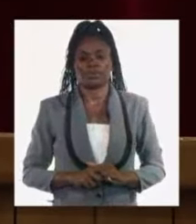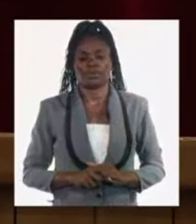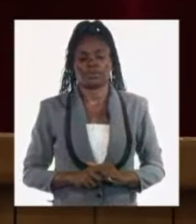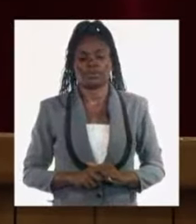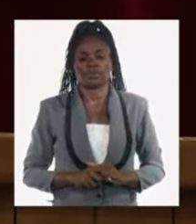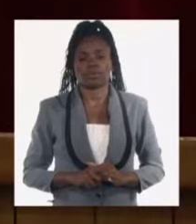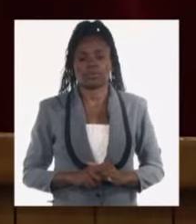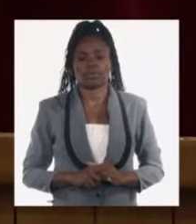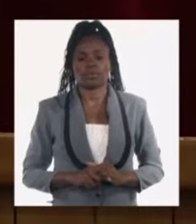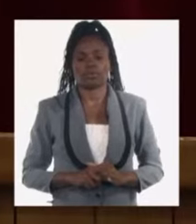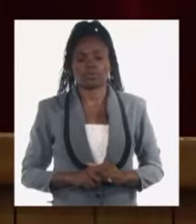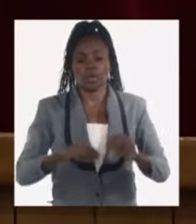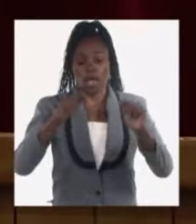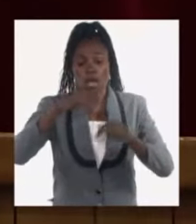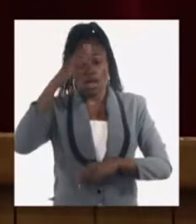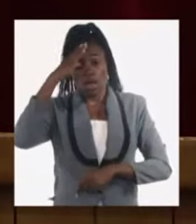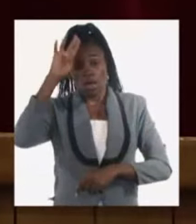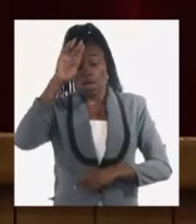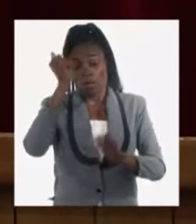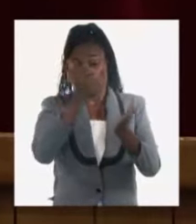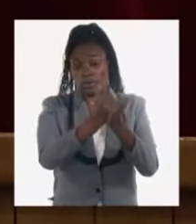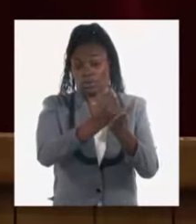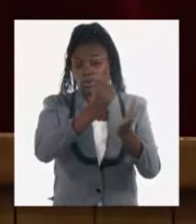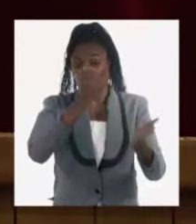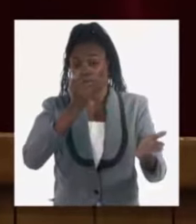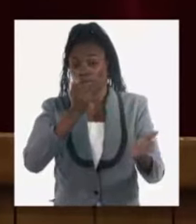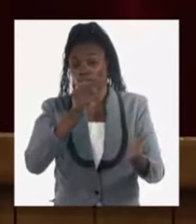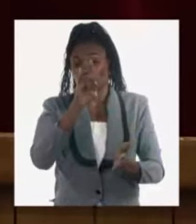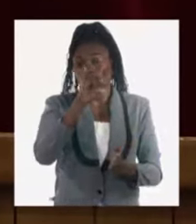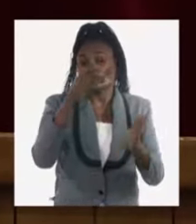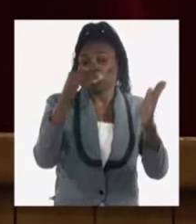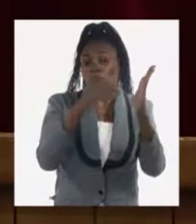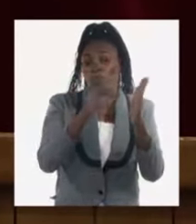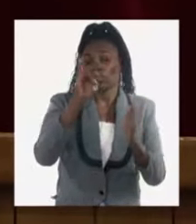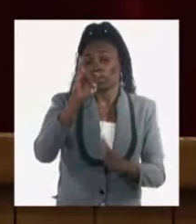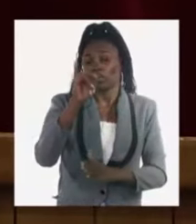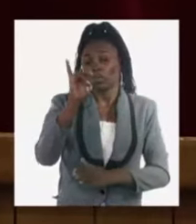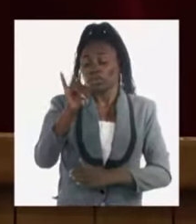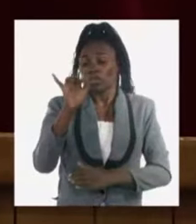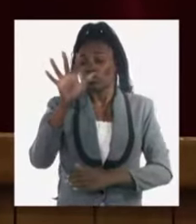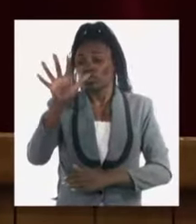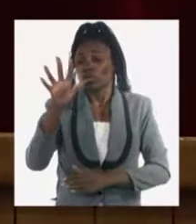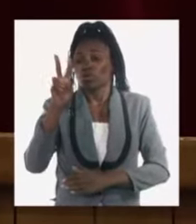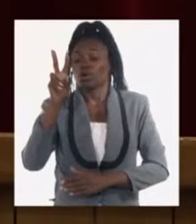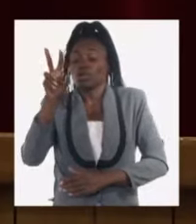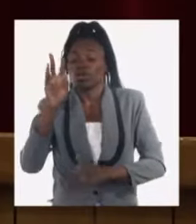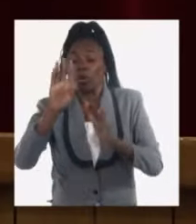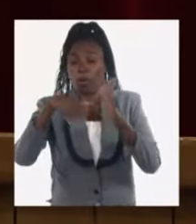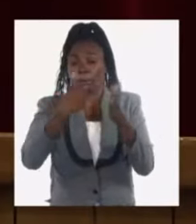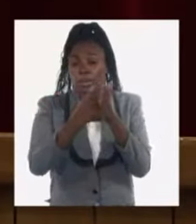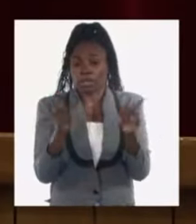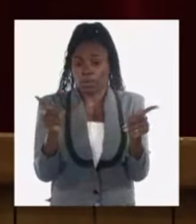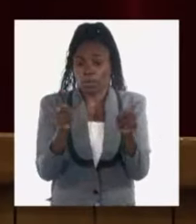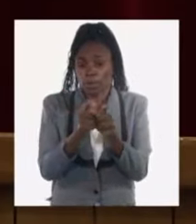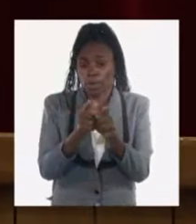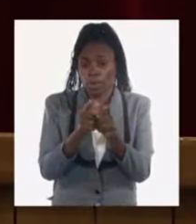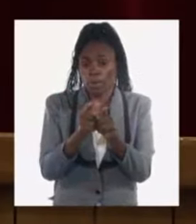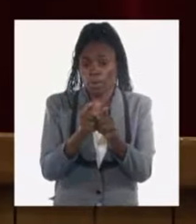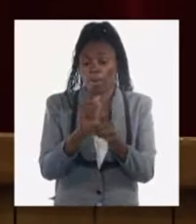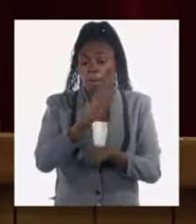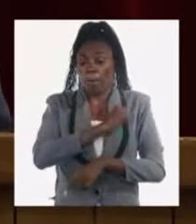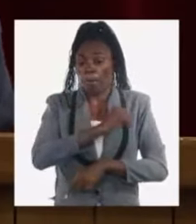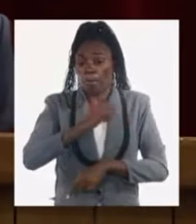empresarial hay en el país aprobadas 9.652 micro, pequeñas y medianas empresas privadas